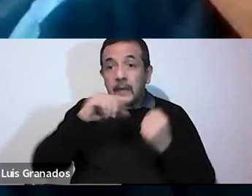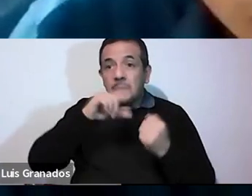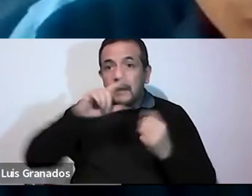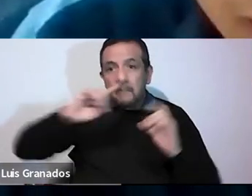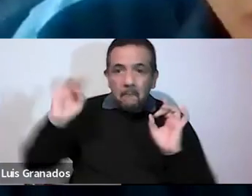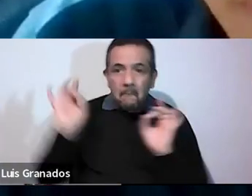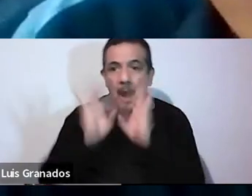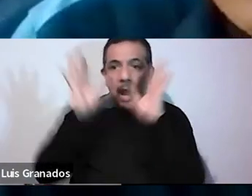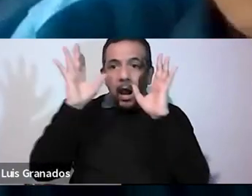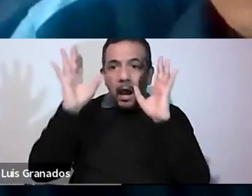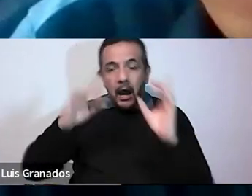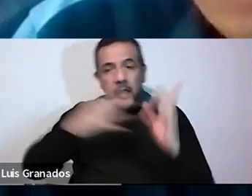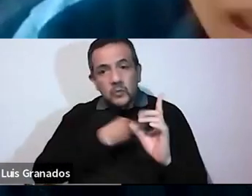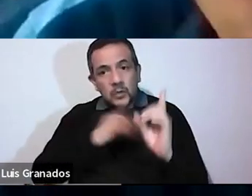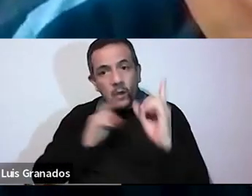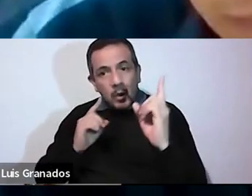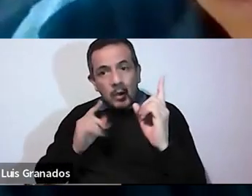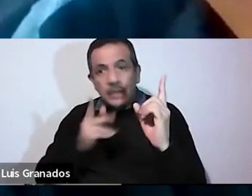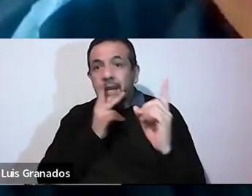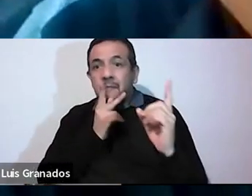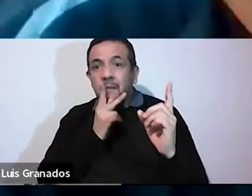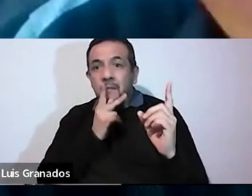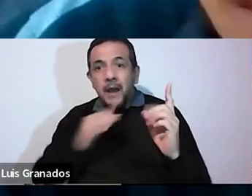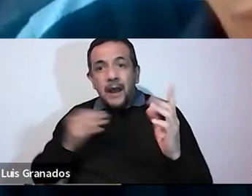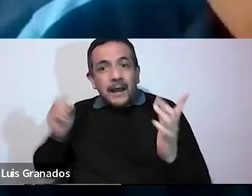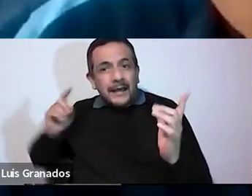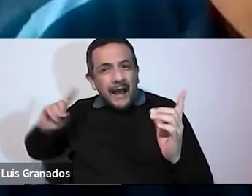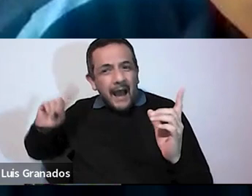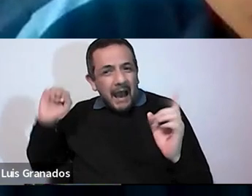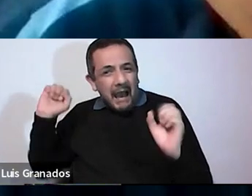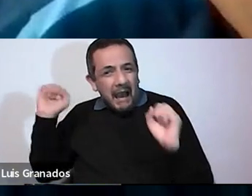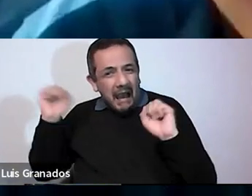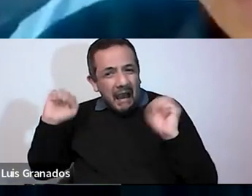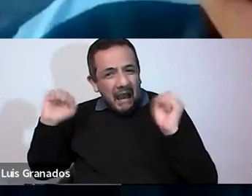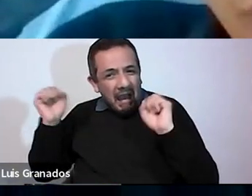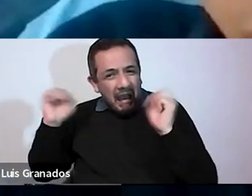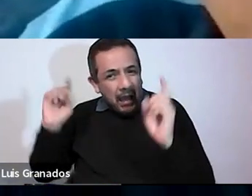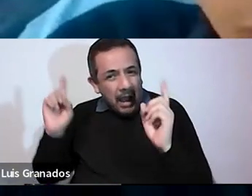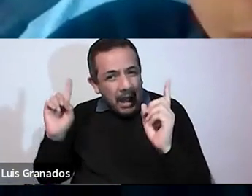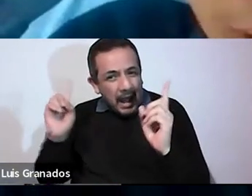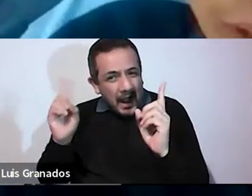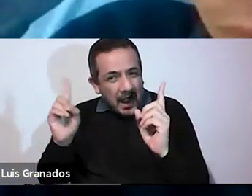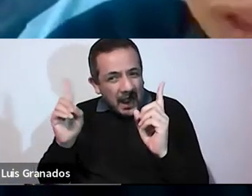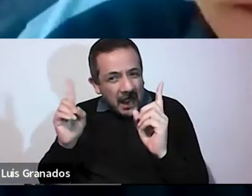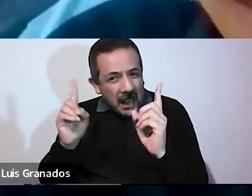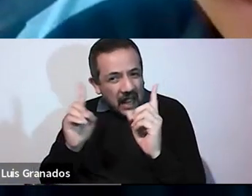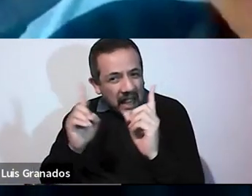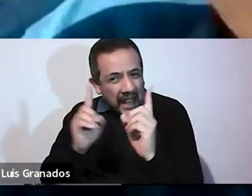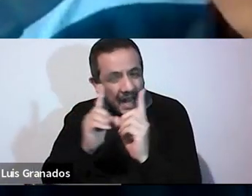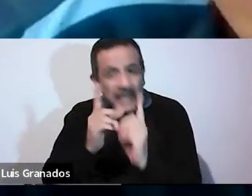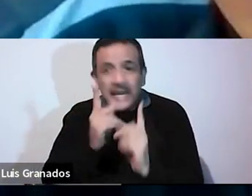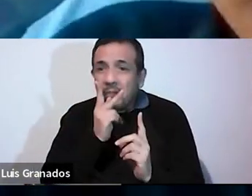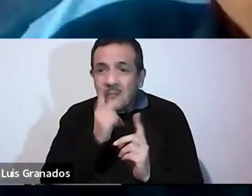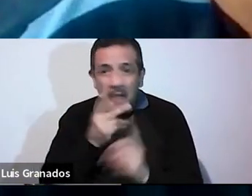Es un padre que no le pregunta dónde había estado, cómo había gastado su herencia, o por qué estaba en condiciones de miseria, o por qué había